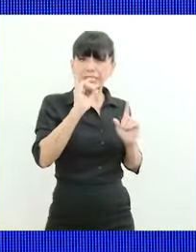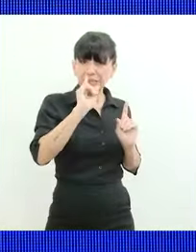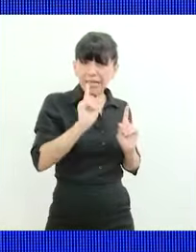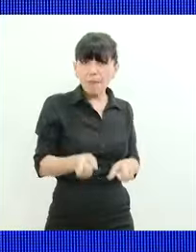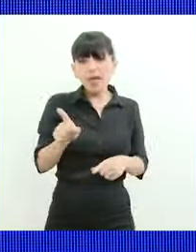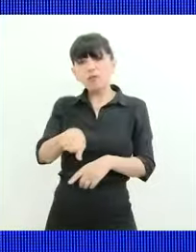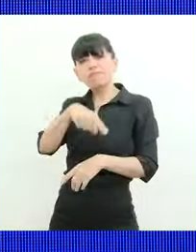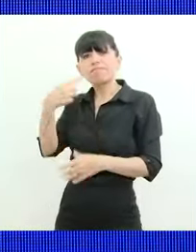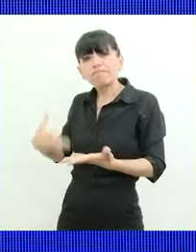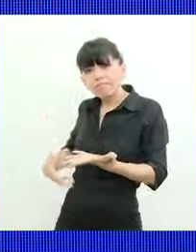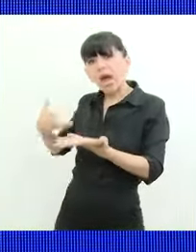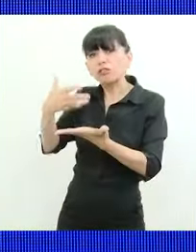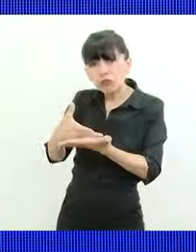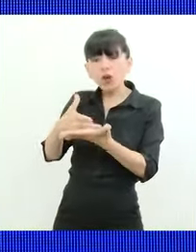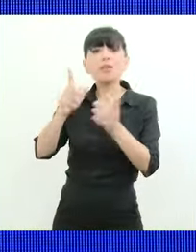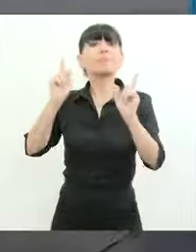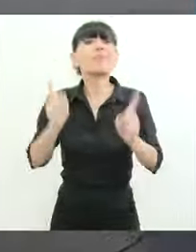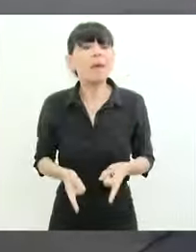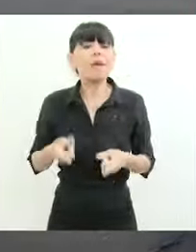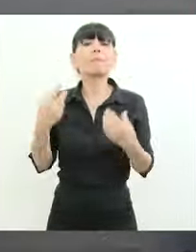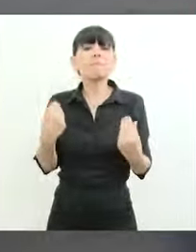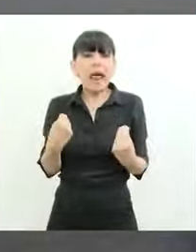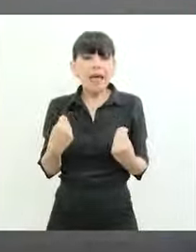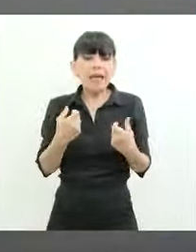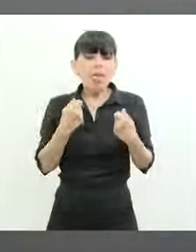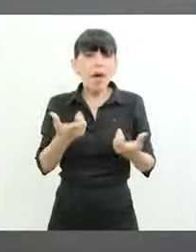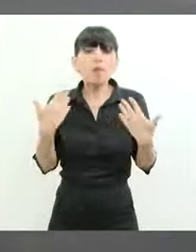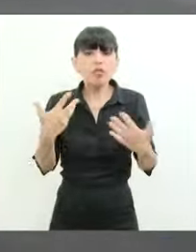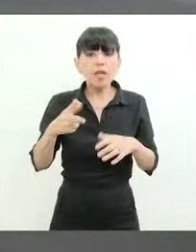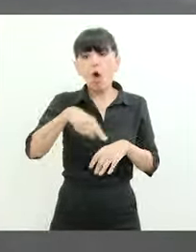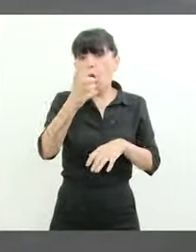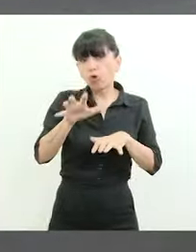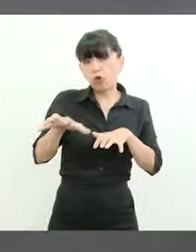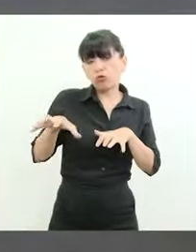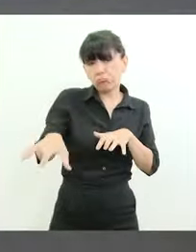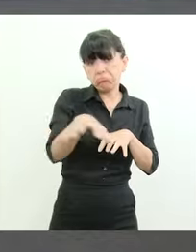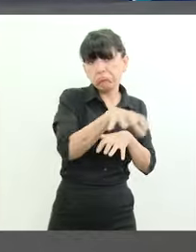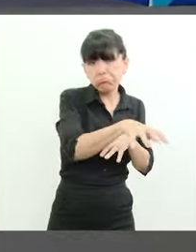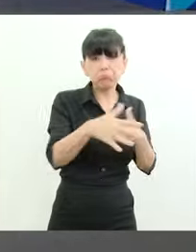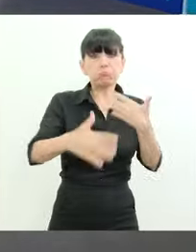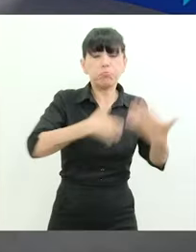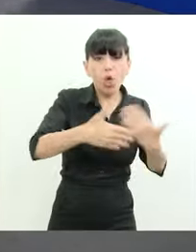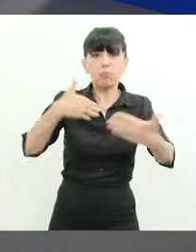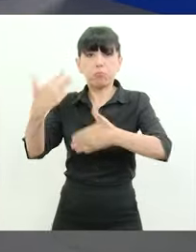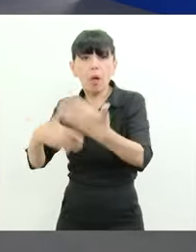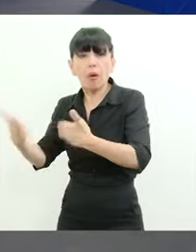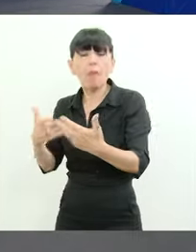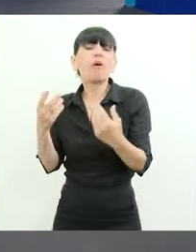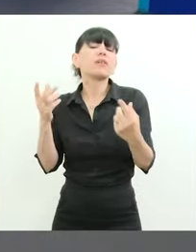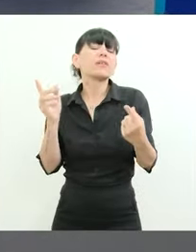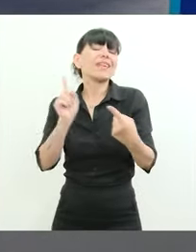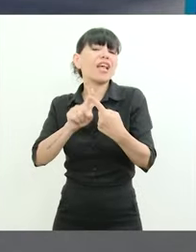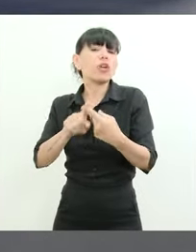empezar a desarrollar otros sectores vinculados al valor agregado del gas.